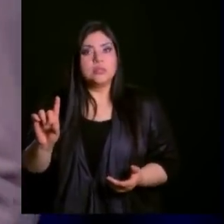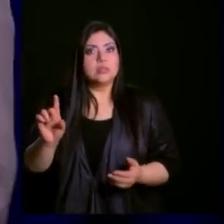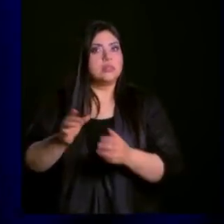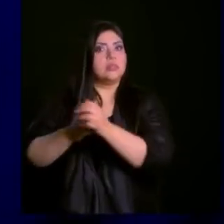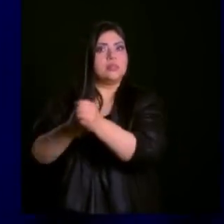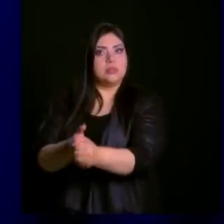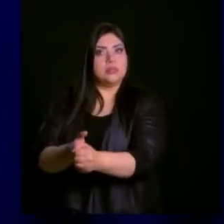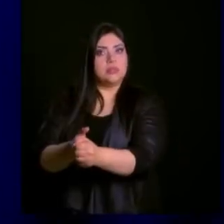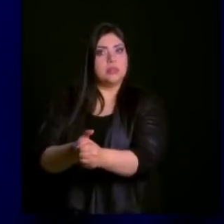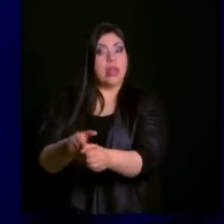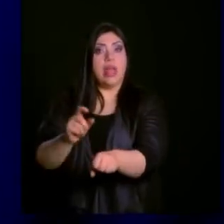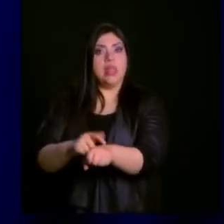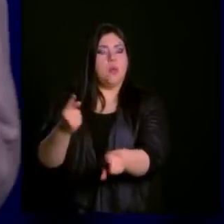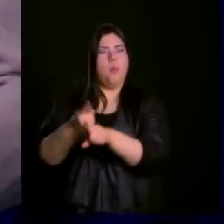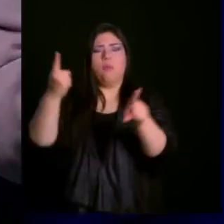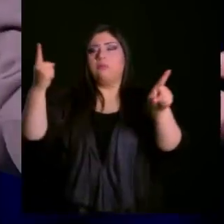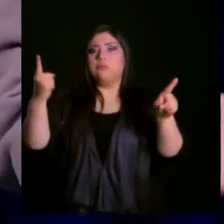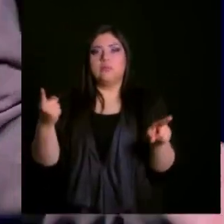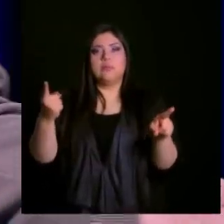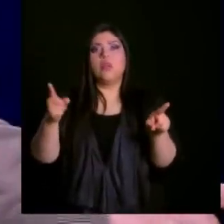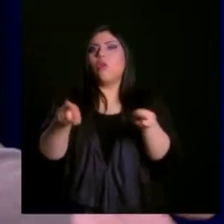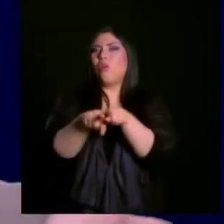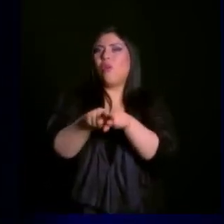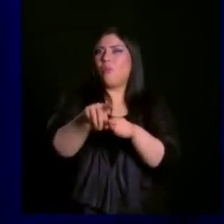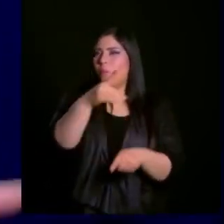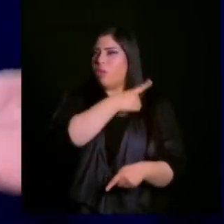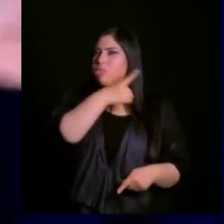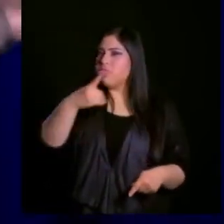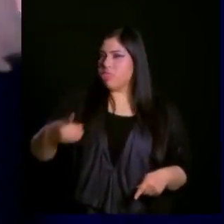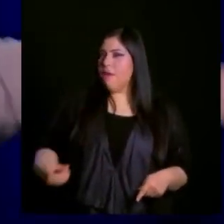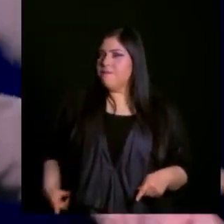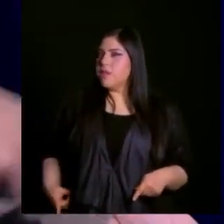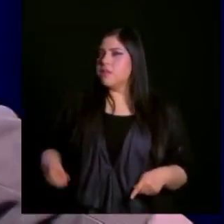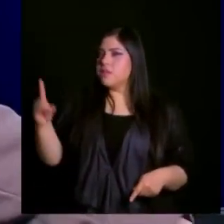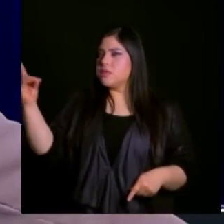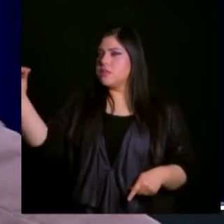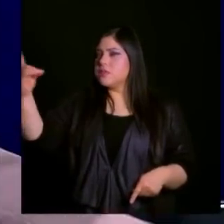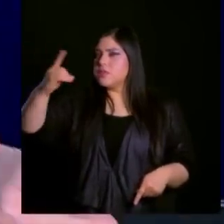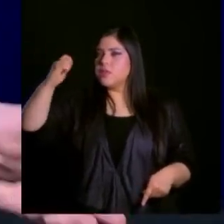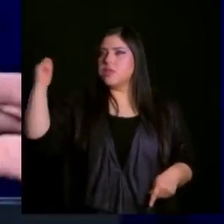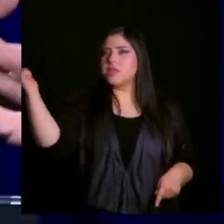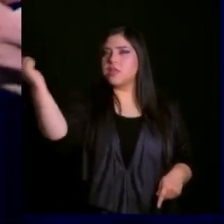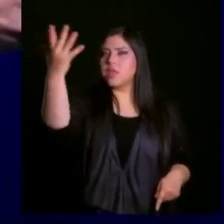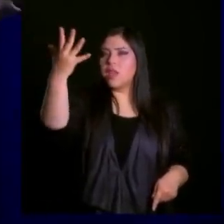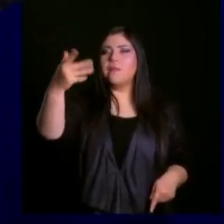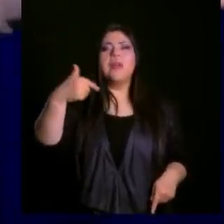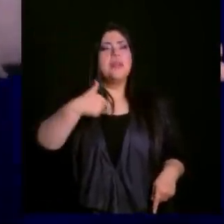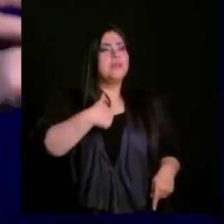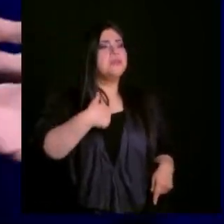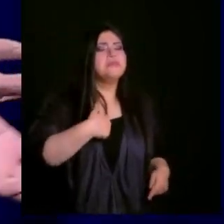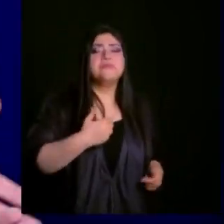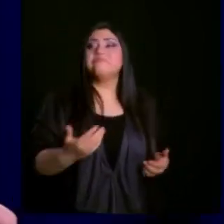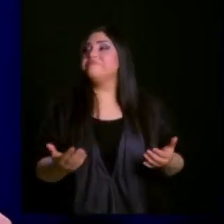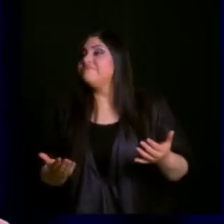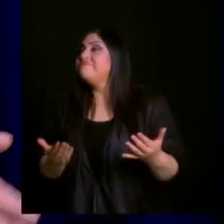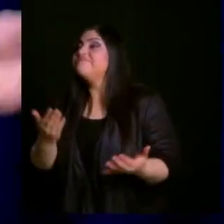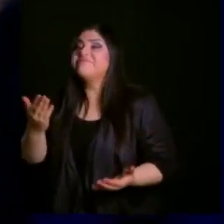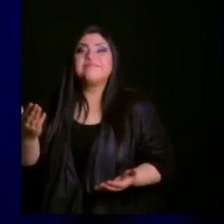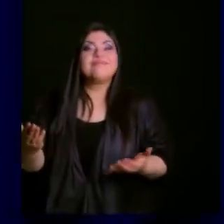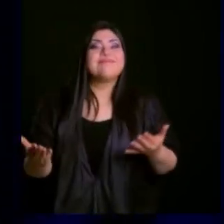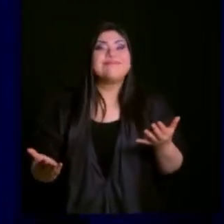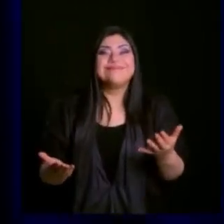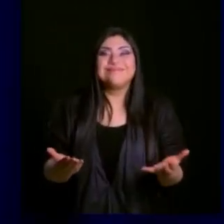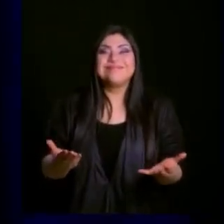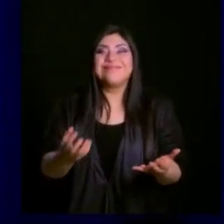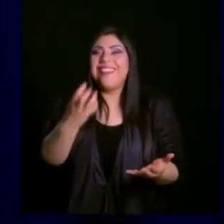Llegan los tiempos, me estoy explicando. David, David llegó allá llevando quesos y panes y a